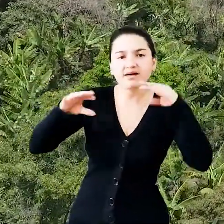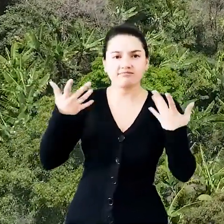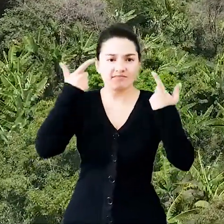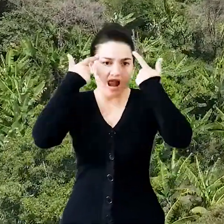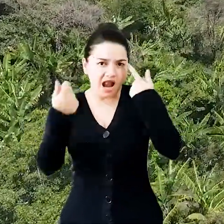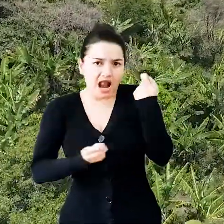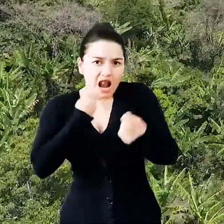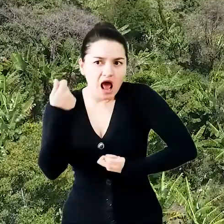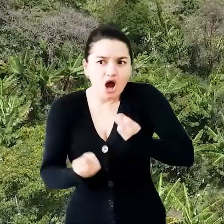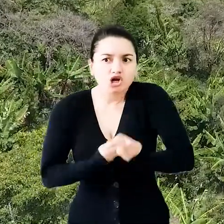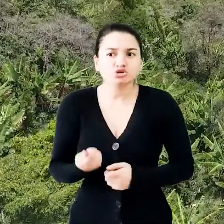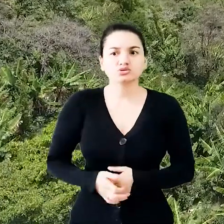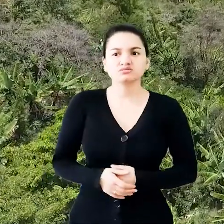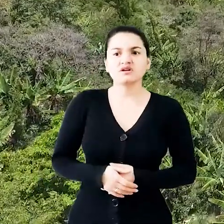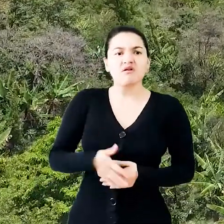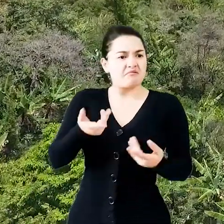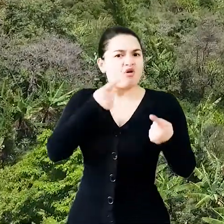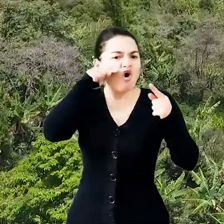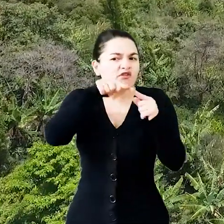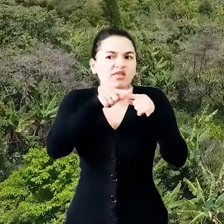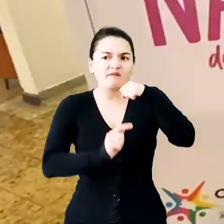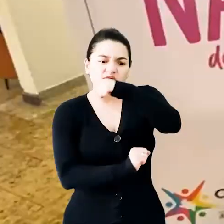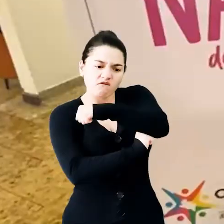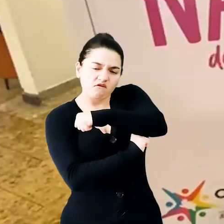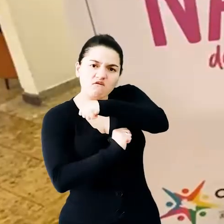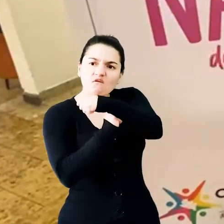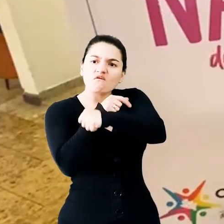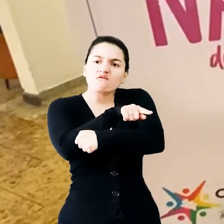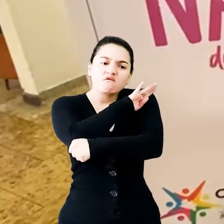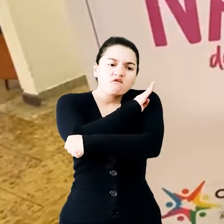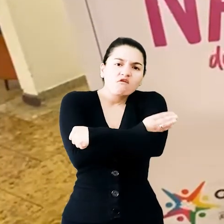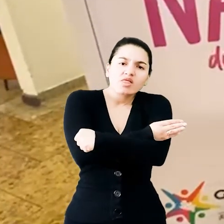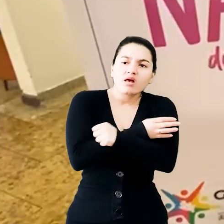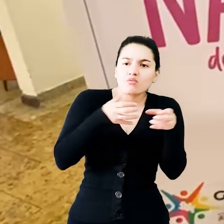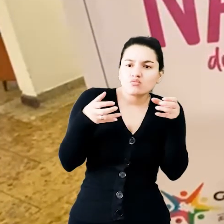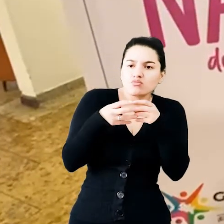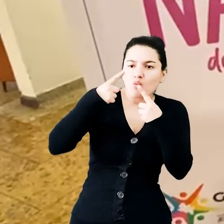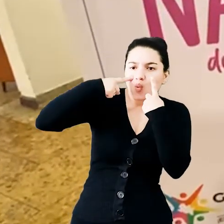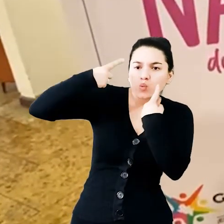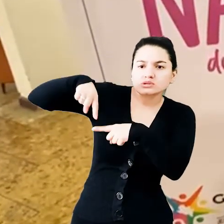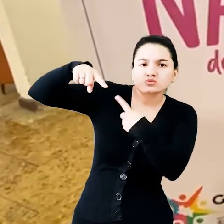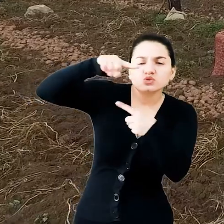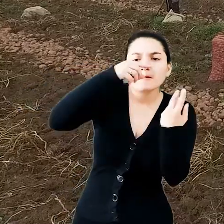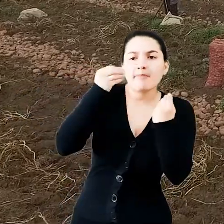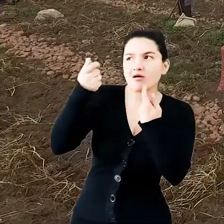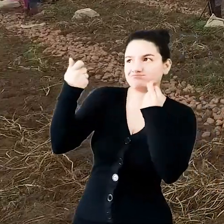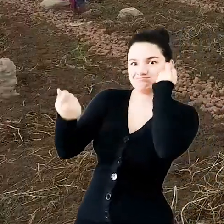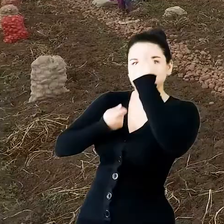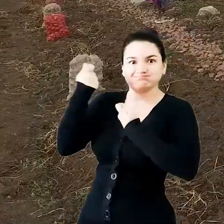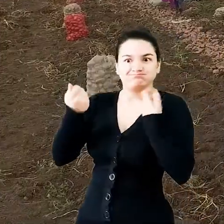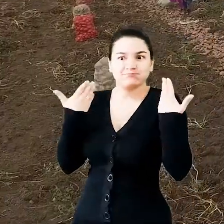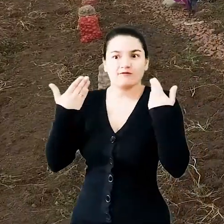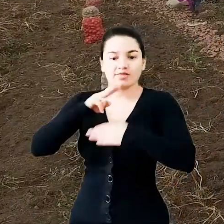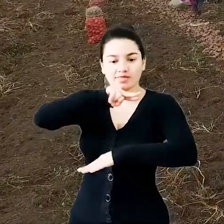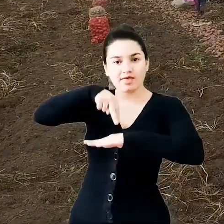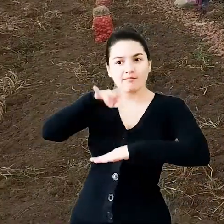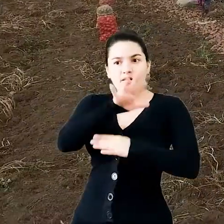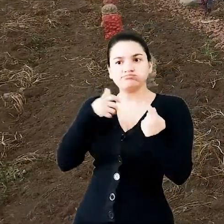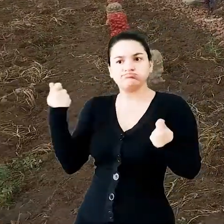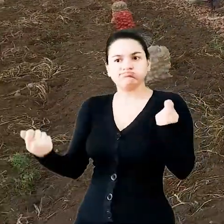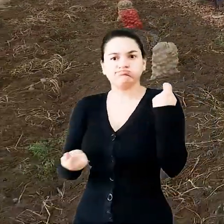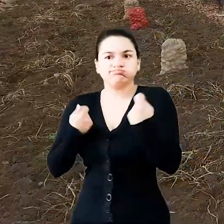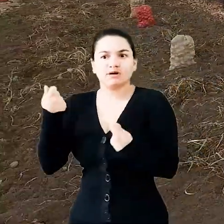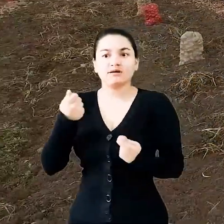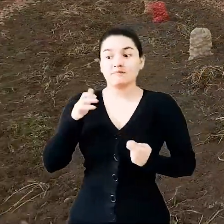ellos fortalecerse como equipo y poder vender este destino que es Nariño, un destino que